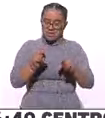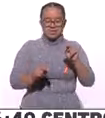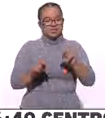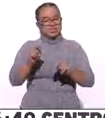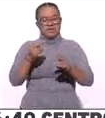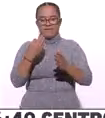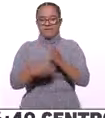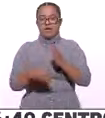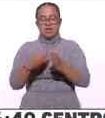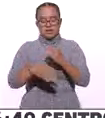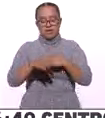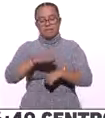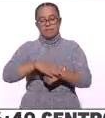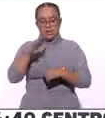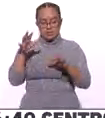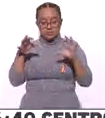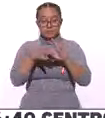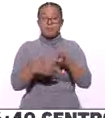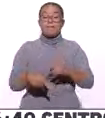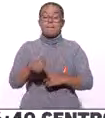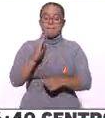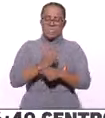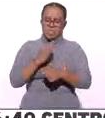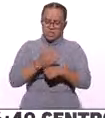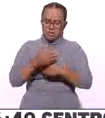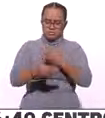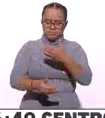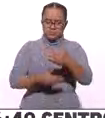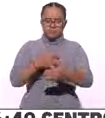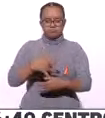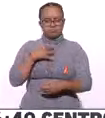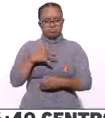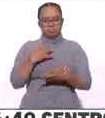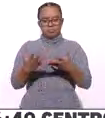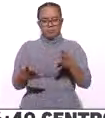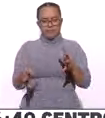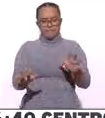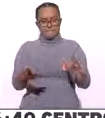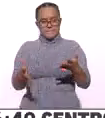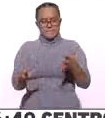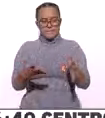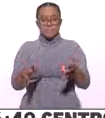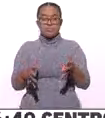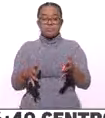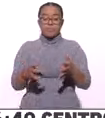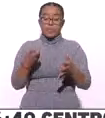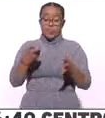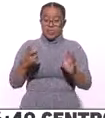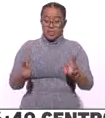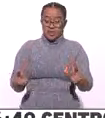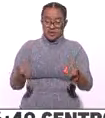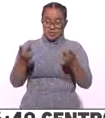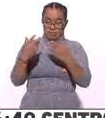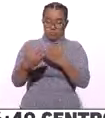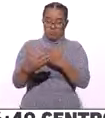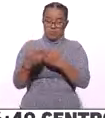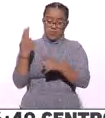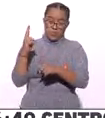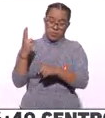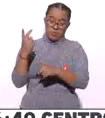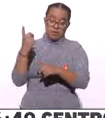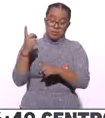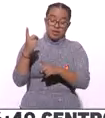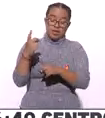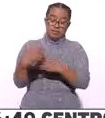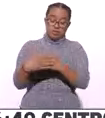económico de la ciudad. Entonces, estamos en una ruta en donde estimamos que las ventas en el mes de noviembre y diciembre